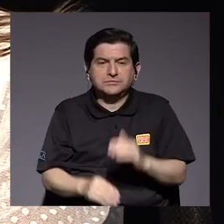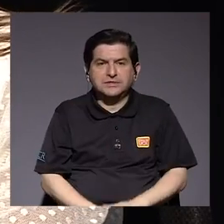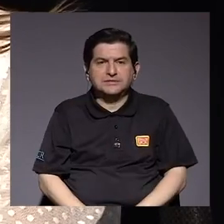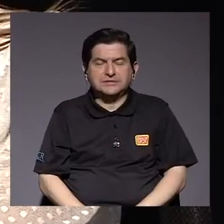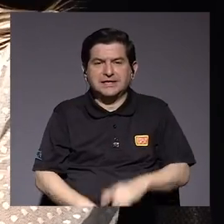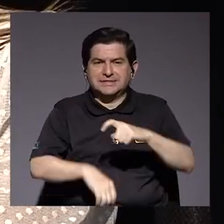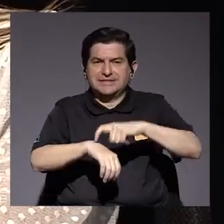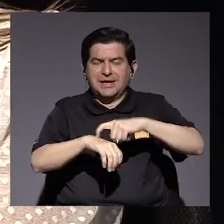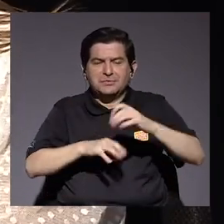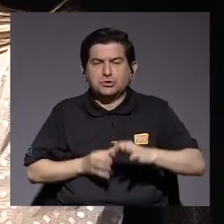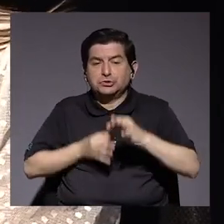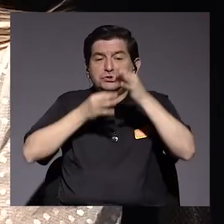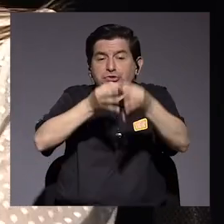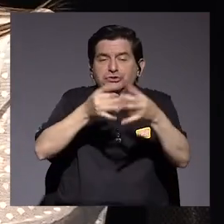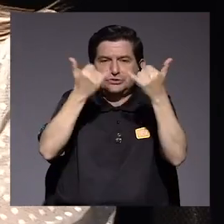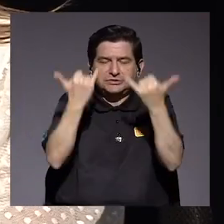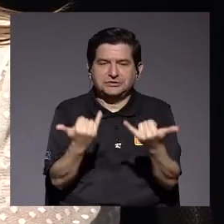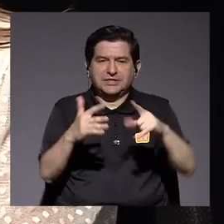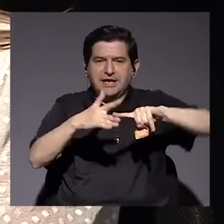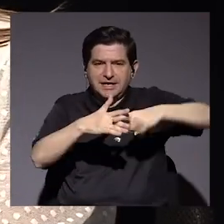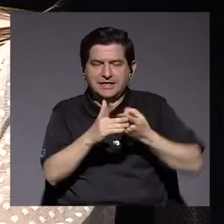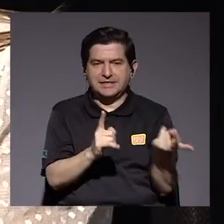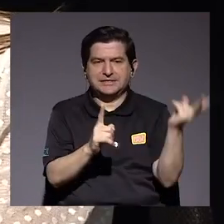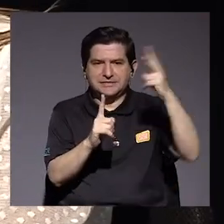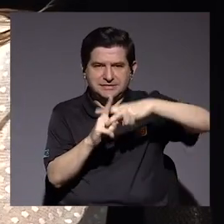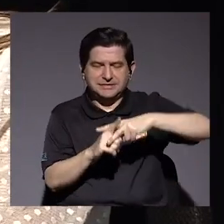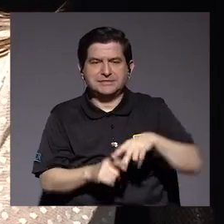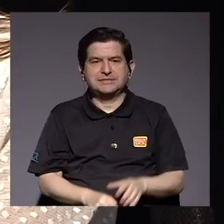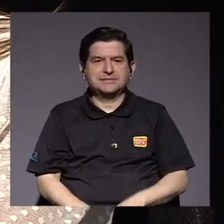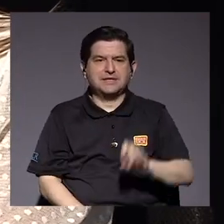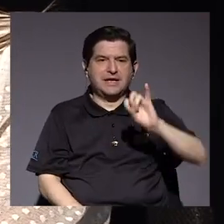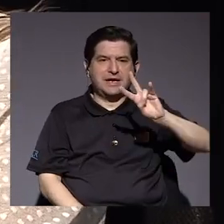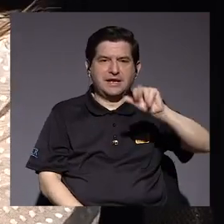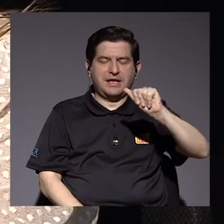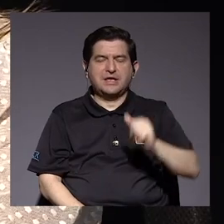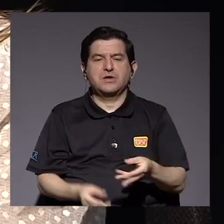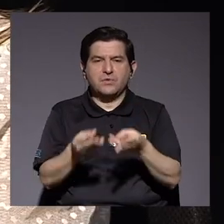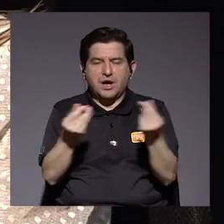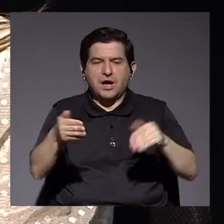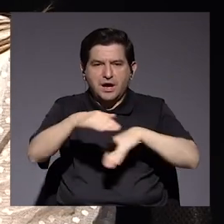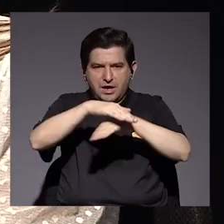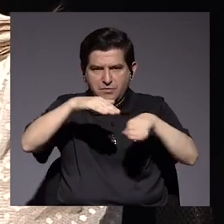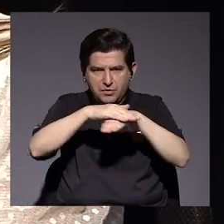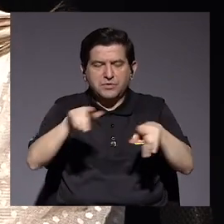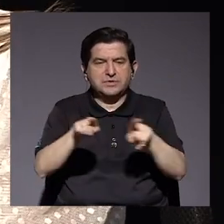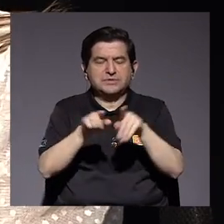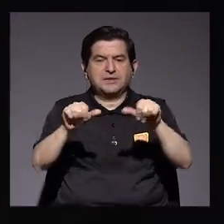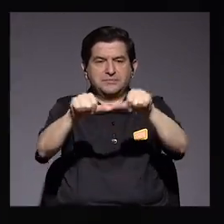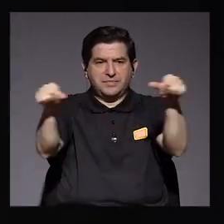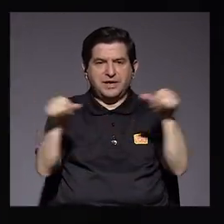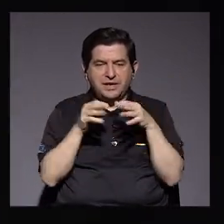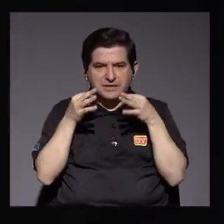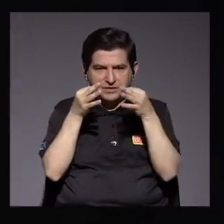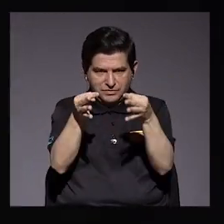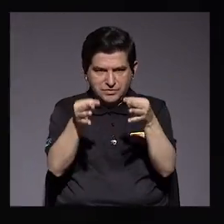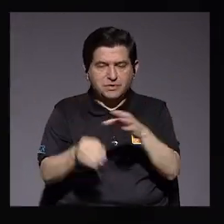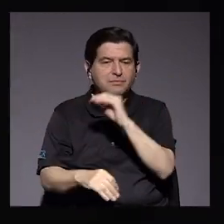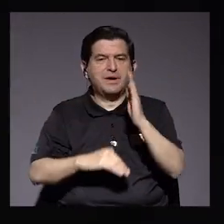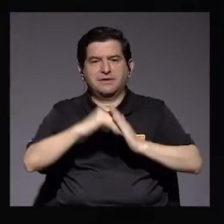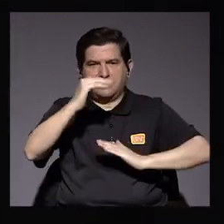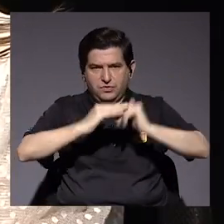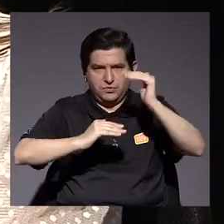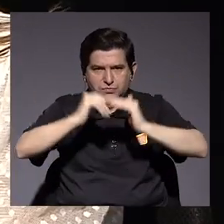inclusive aplazar tiempos donde ya tocaban entrar en vigencia, por ejemplo, del IVA a la canasta básica, también del IVA para el sector